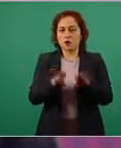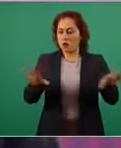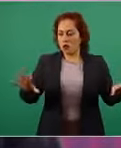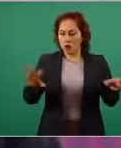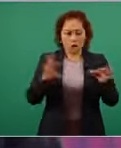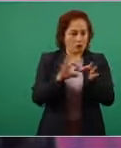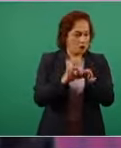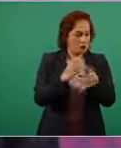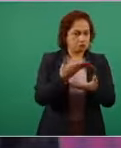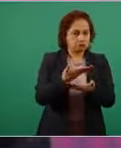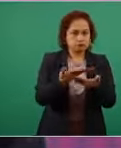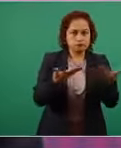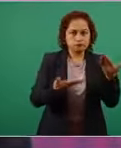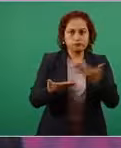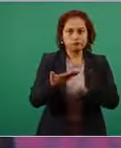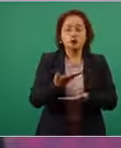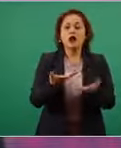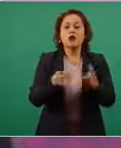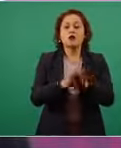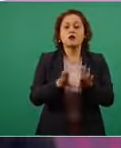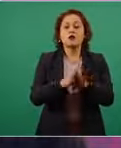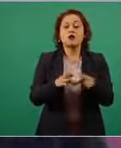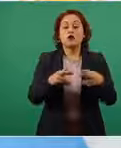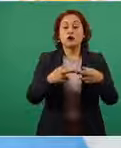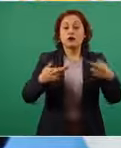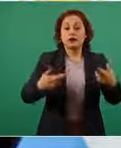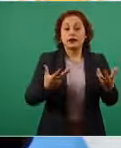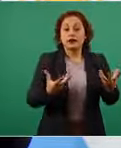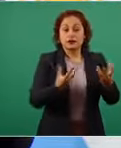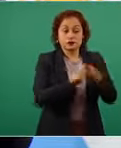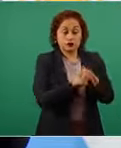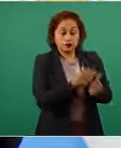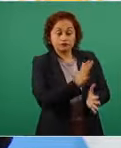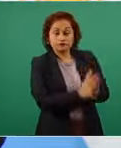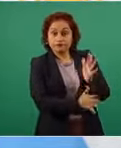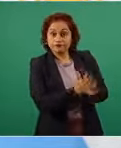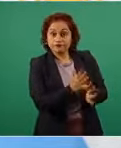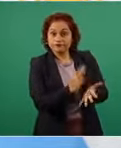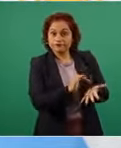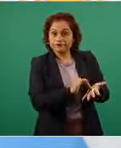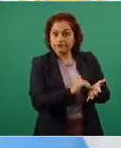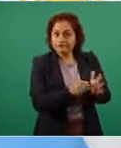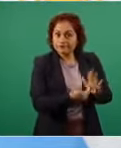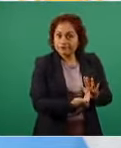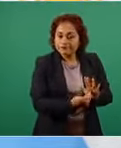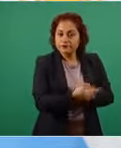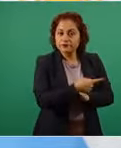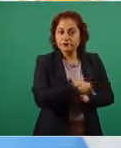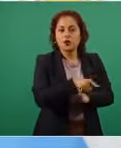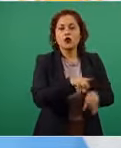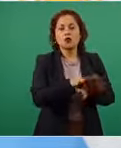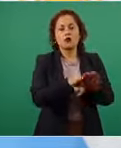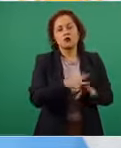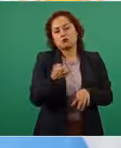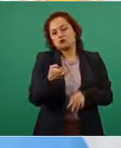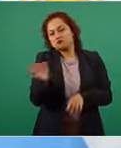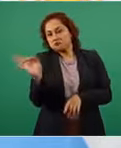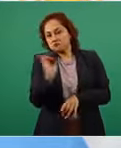cómo se llevaba a cabo el contubernio porque eso también